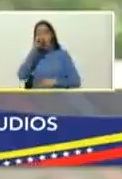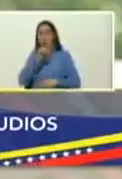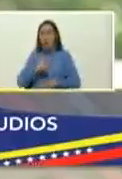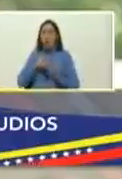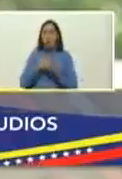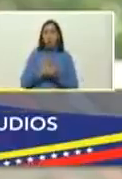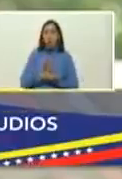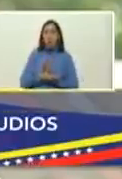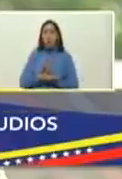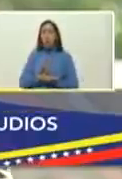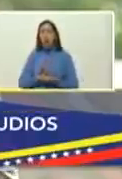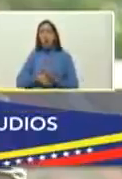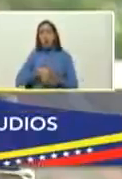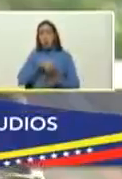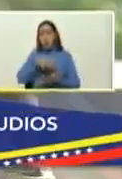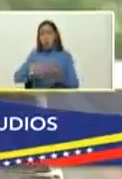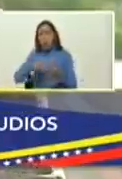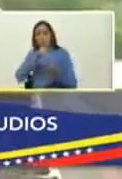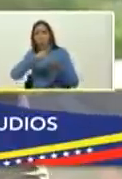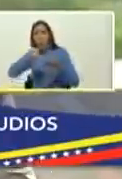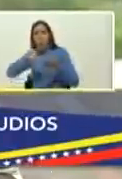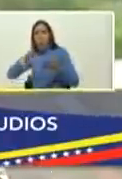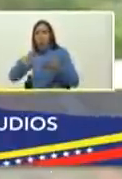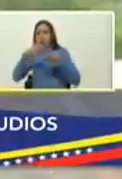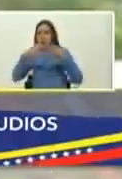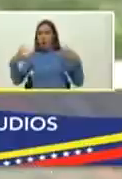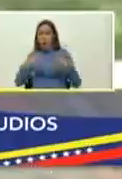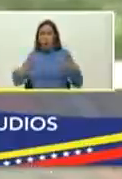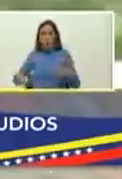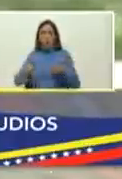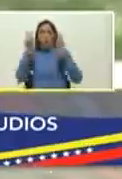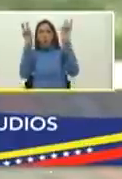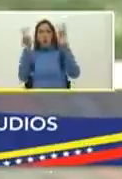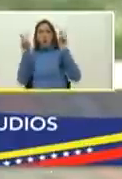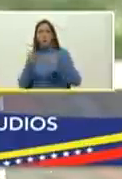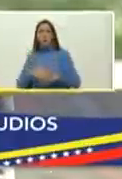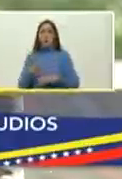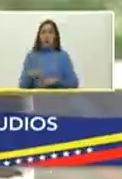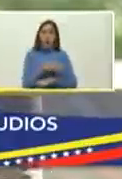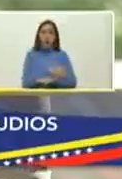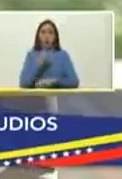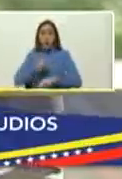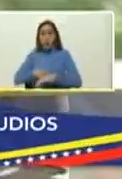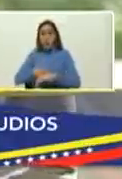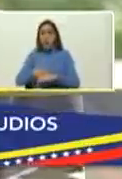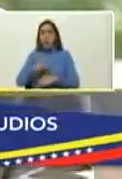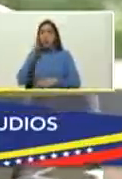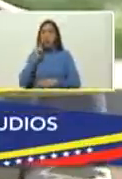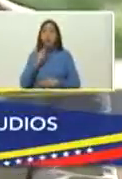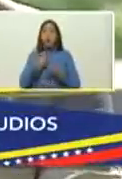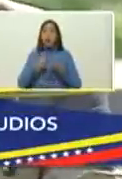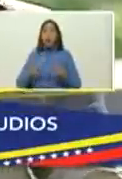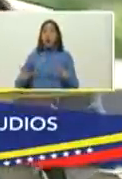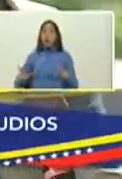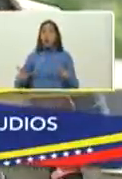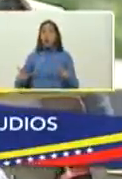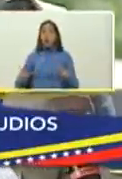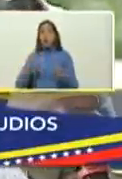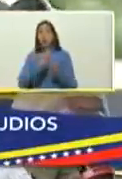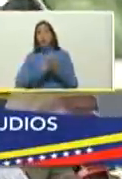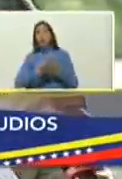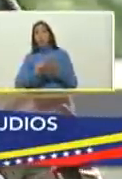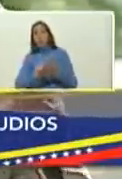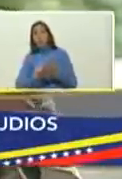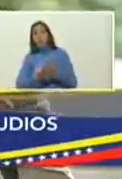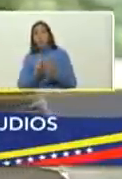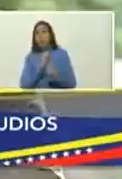chimborazo uno de los poemas más enigmáticos y hermosos que se escribieron en esa época así que el libertador tenía dos destinos o ser el mejor escritor del mundo